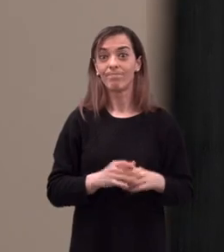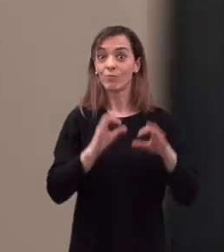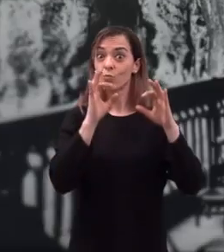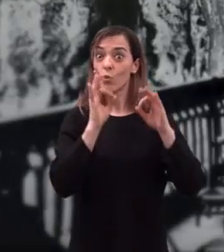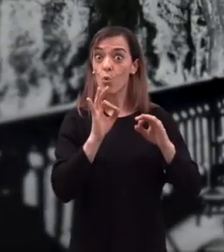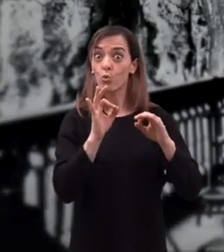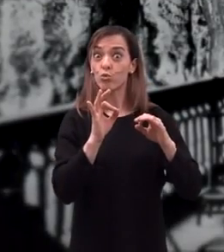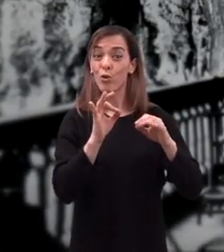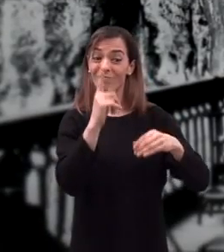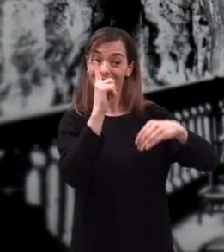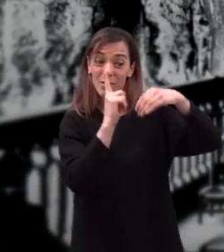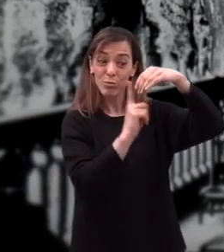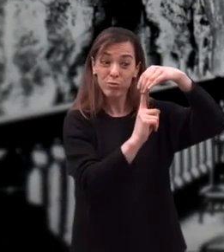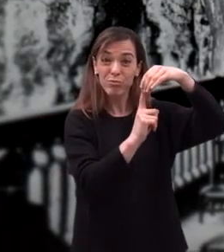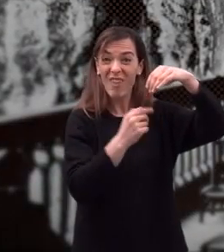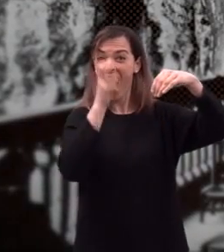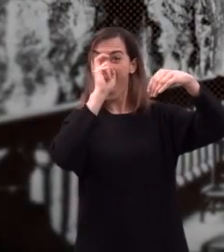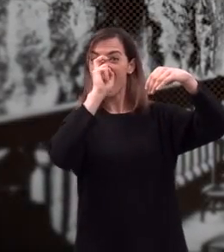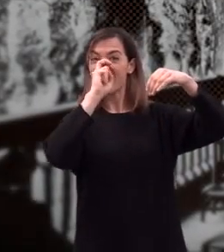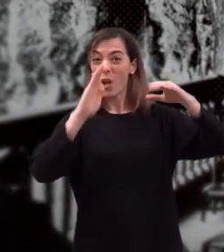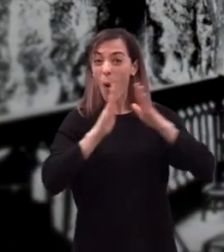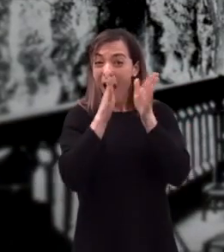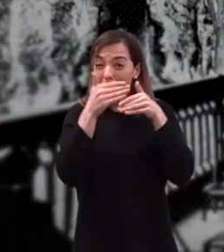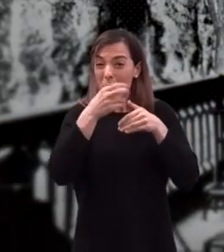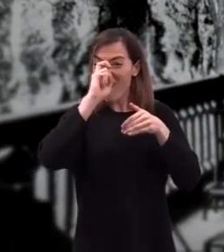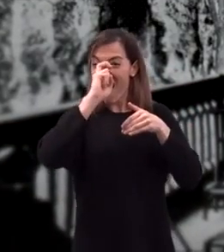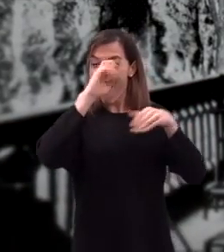Y se colocó donde estaba la capilla primitiva.